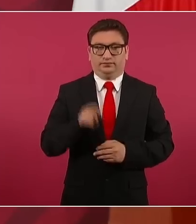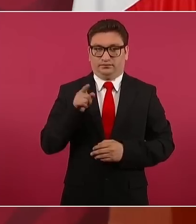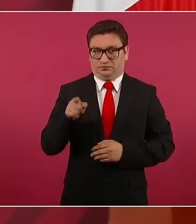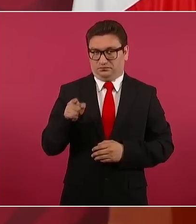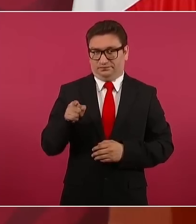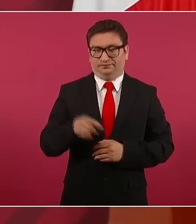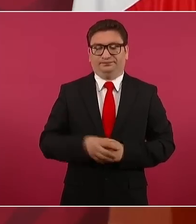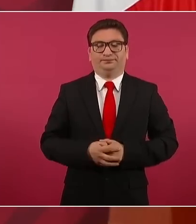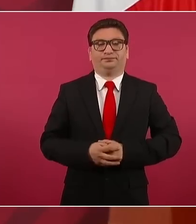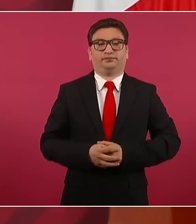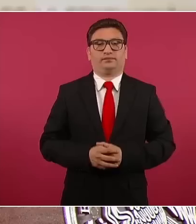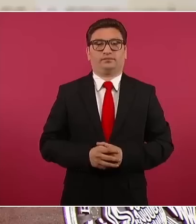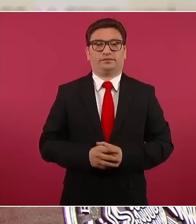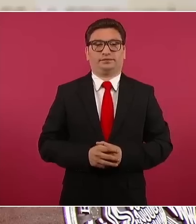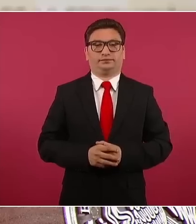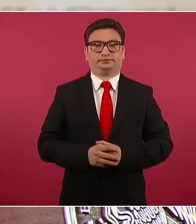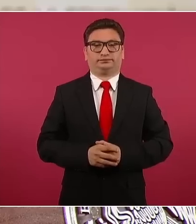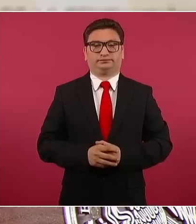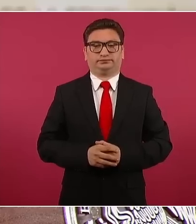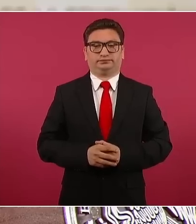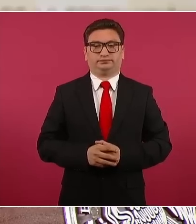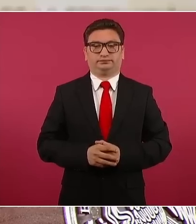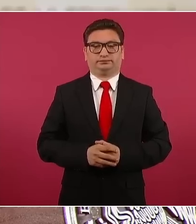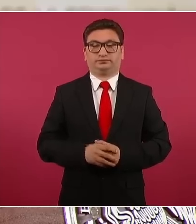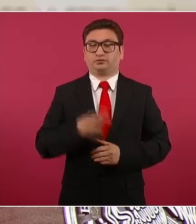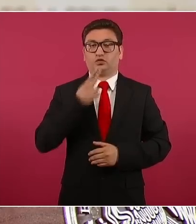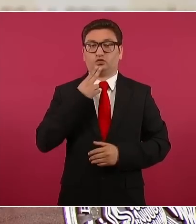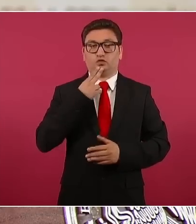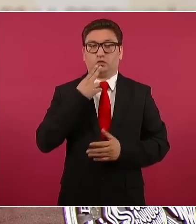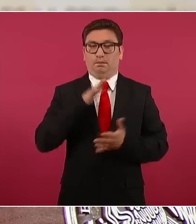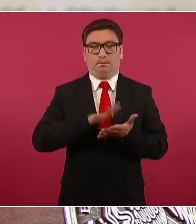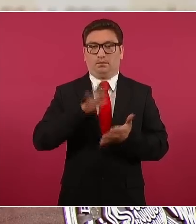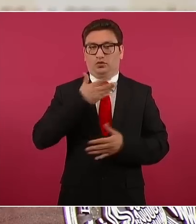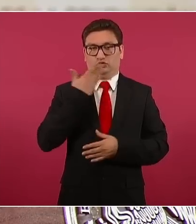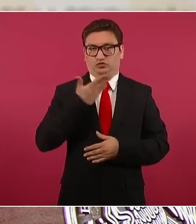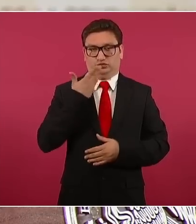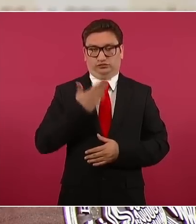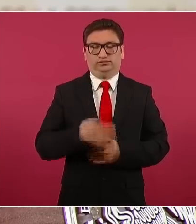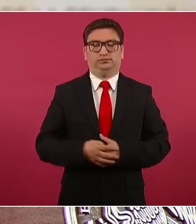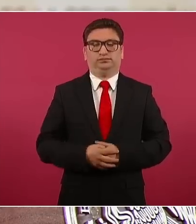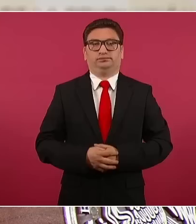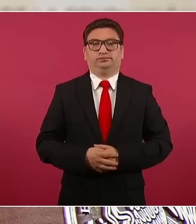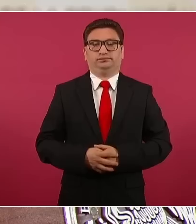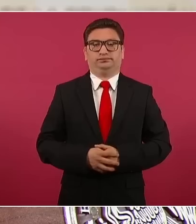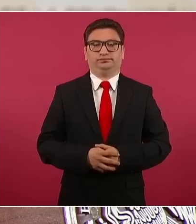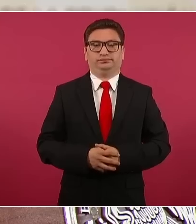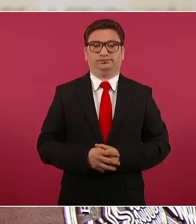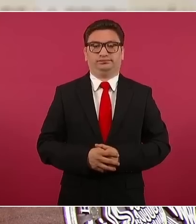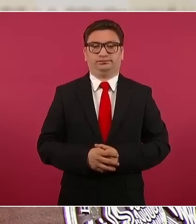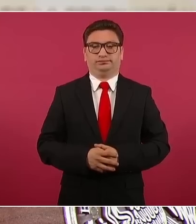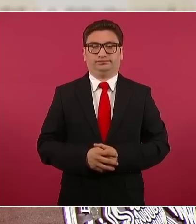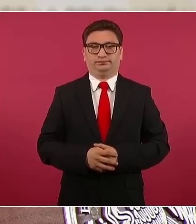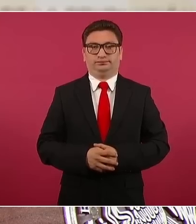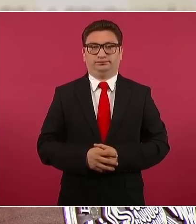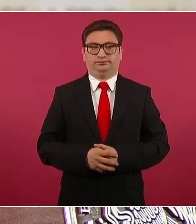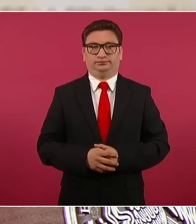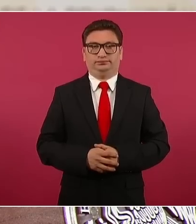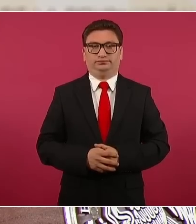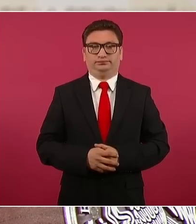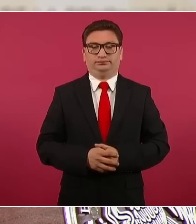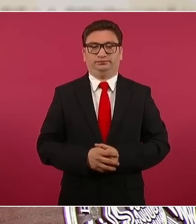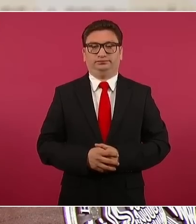se ocupa más en los alimentos,